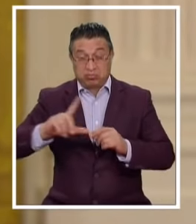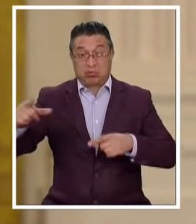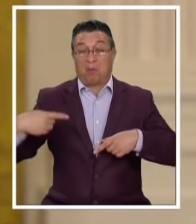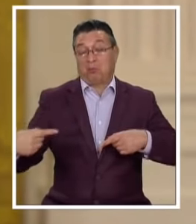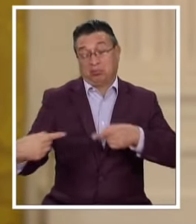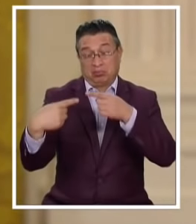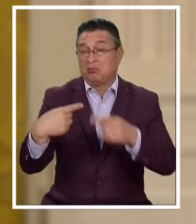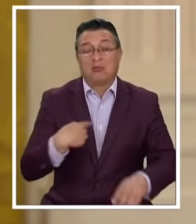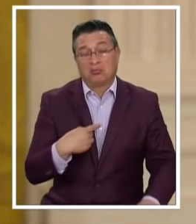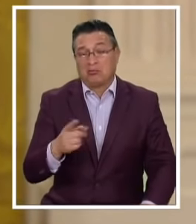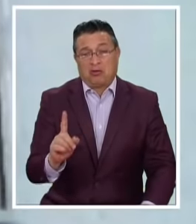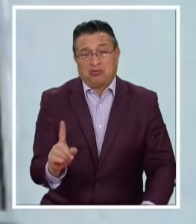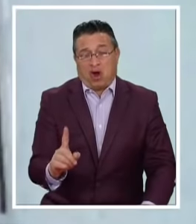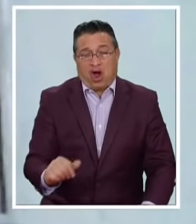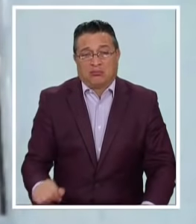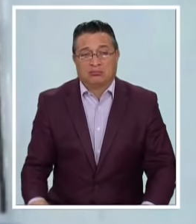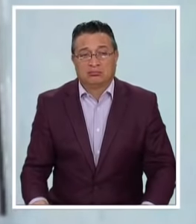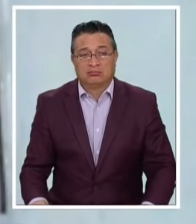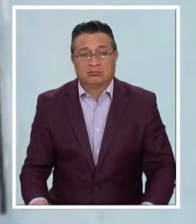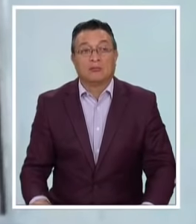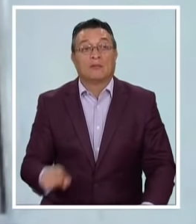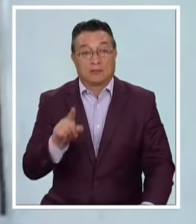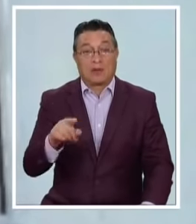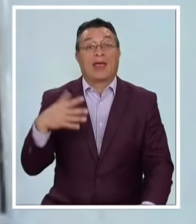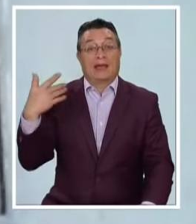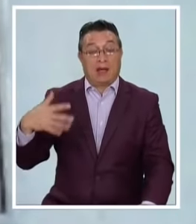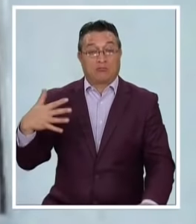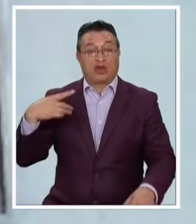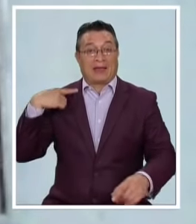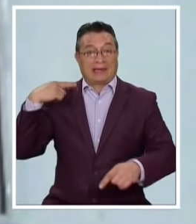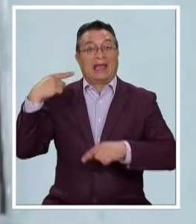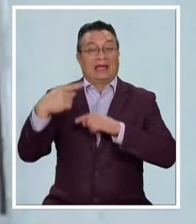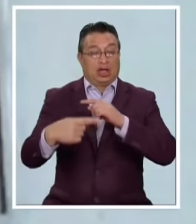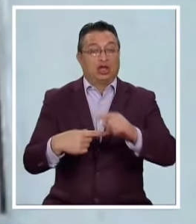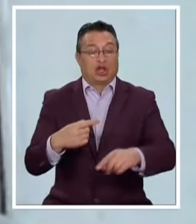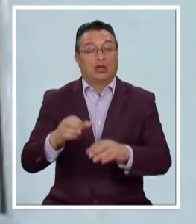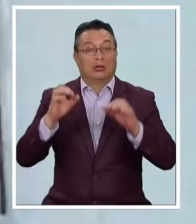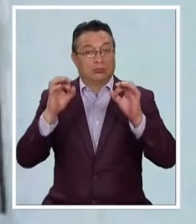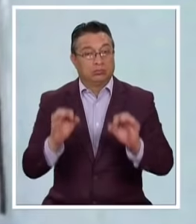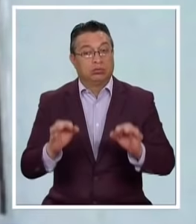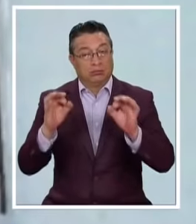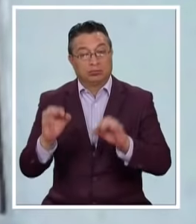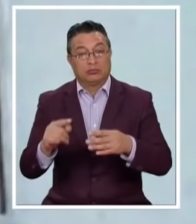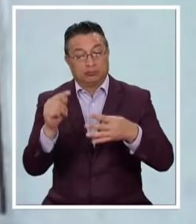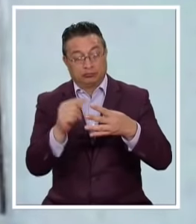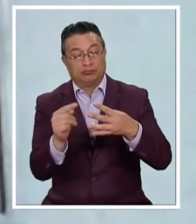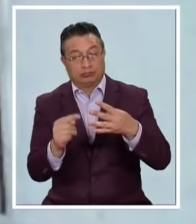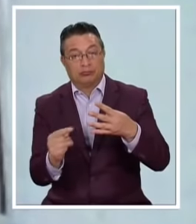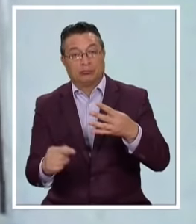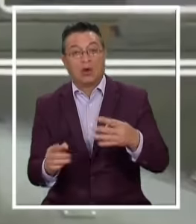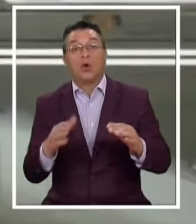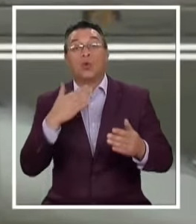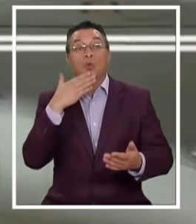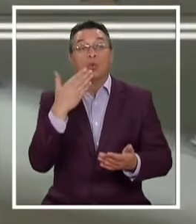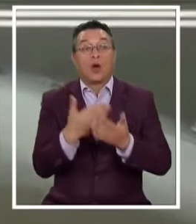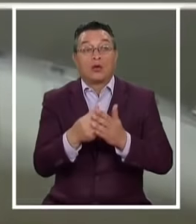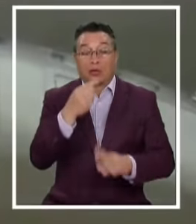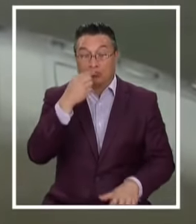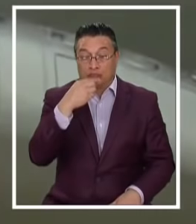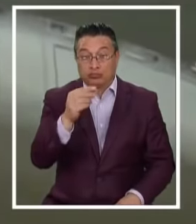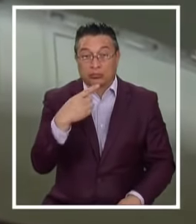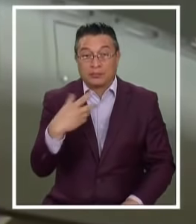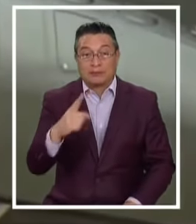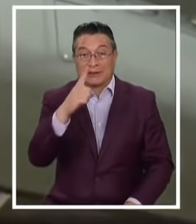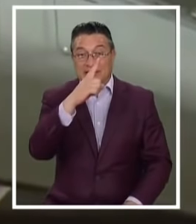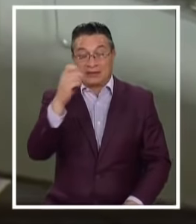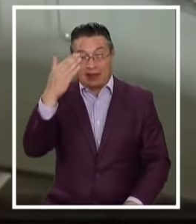De conflicto Con Rusia Tienen una importancia Histórica En la medida Que se concretan Cuando estamos A punto de llegar A los primeros